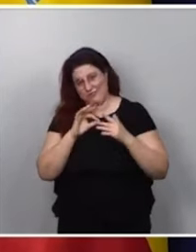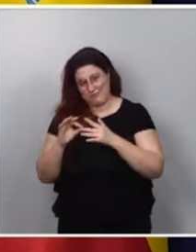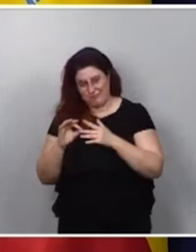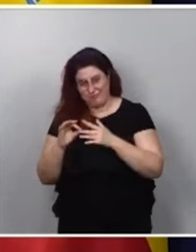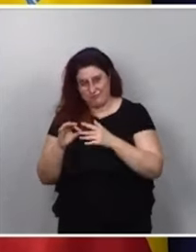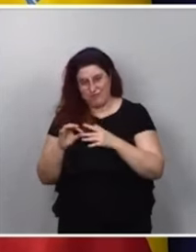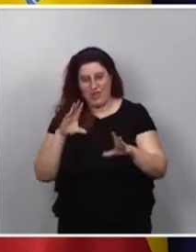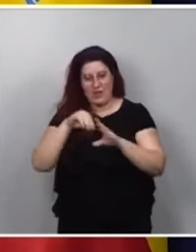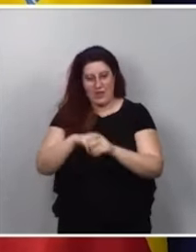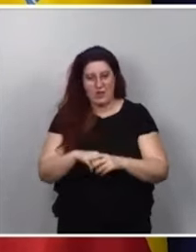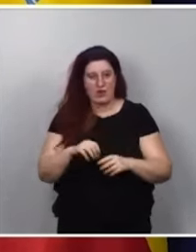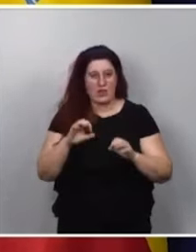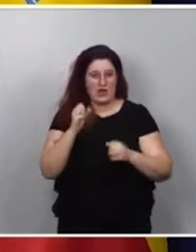cinematográficas europeas y globales. Muchísimas gracias. Gracias. Gracias.